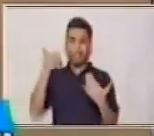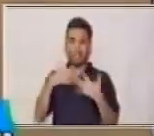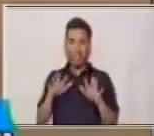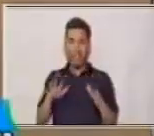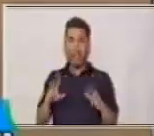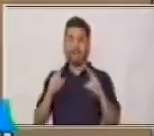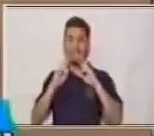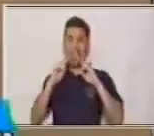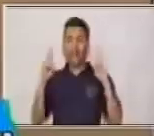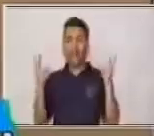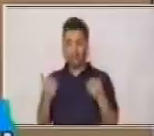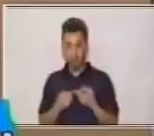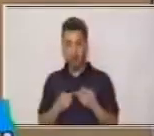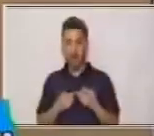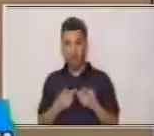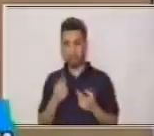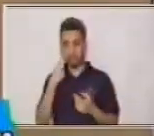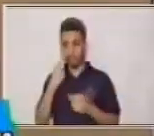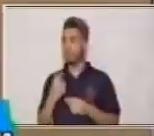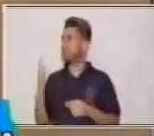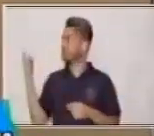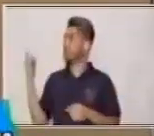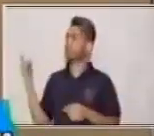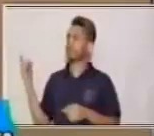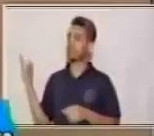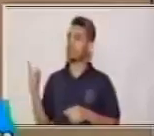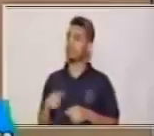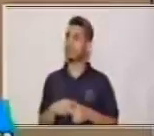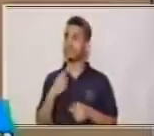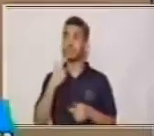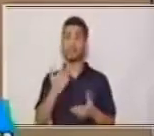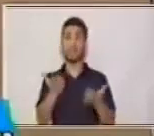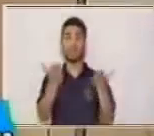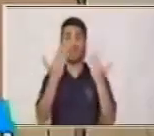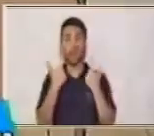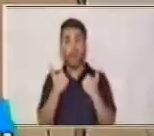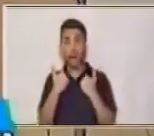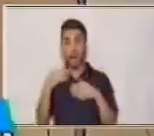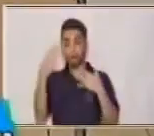Trae papel y lápiz.